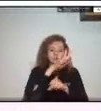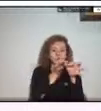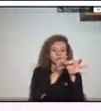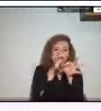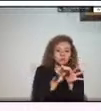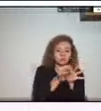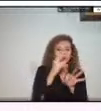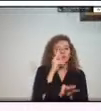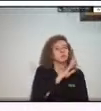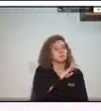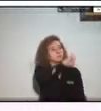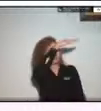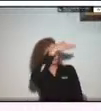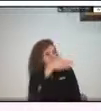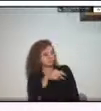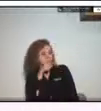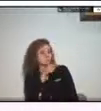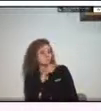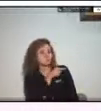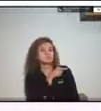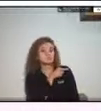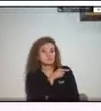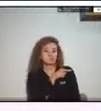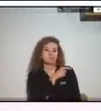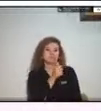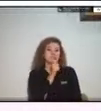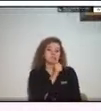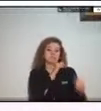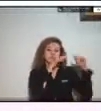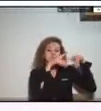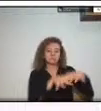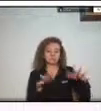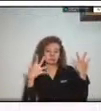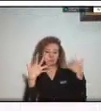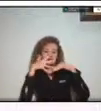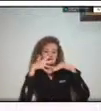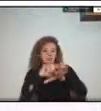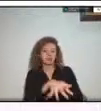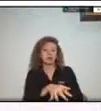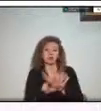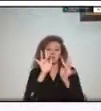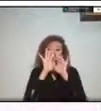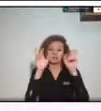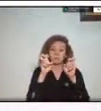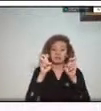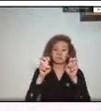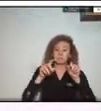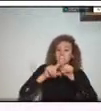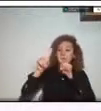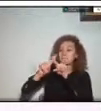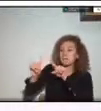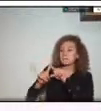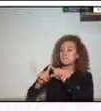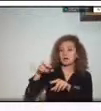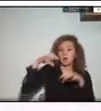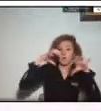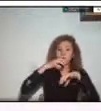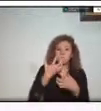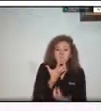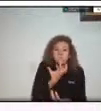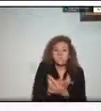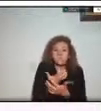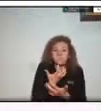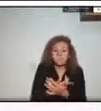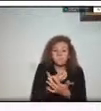cordillera oriental de origen sedimentario al combinarse con las precipitaciones procedentes de la humedad de la orinoquía y la amazonía